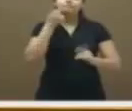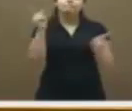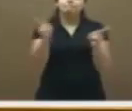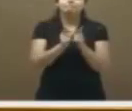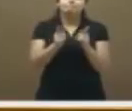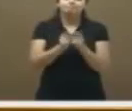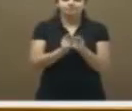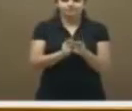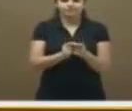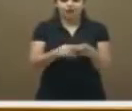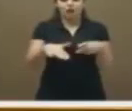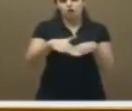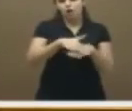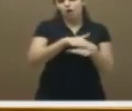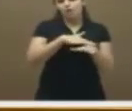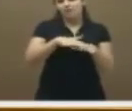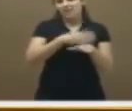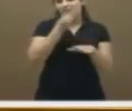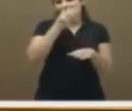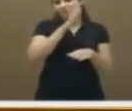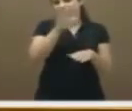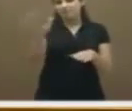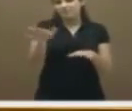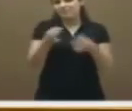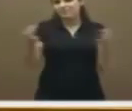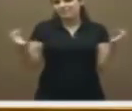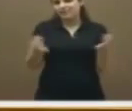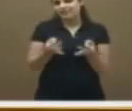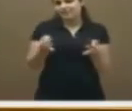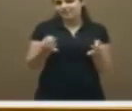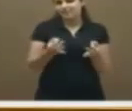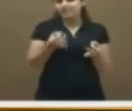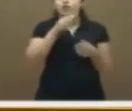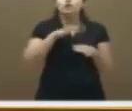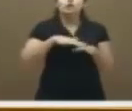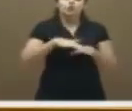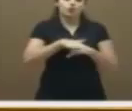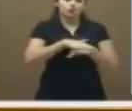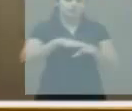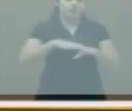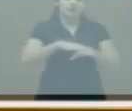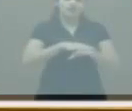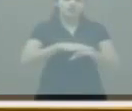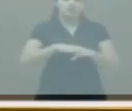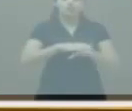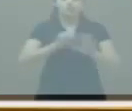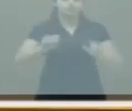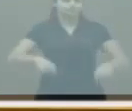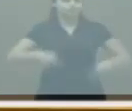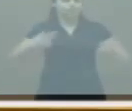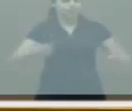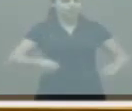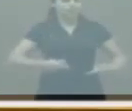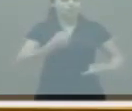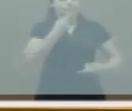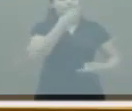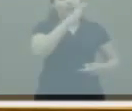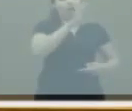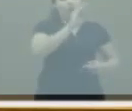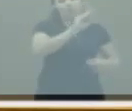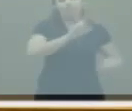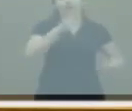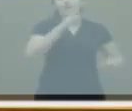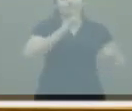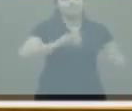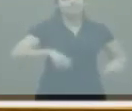Y el Gobierno de los mejores se convirtió en el Gobierno de los derrochadores, porque,